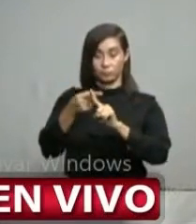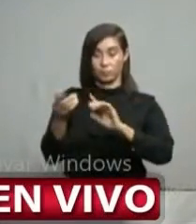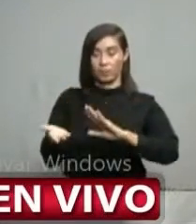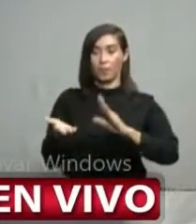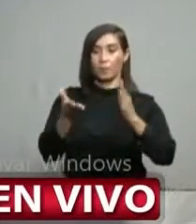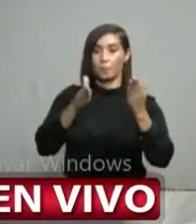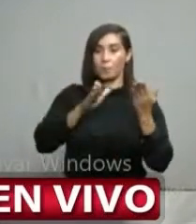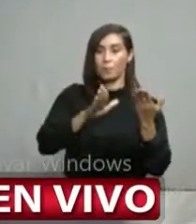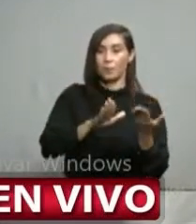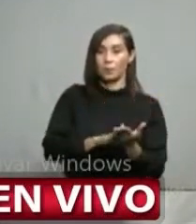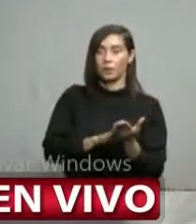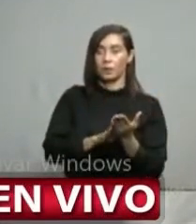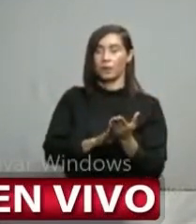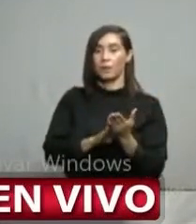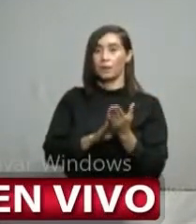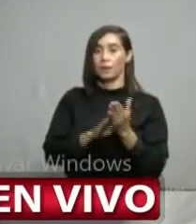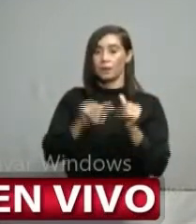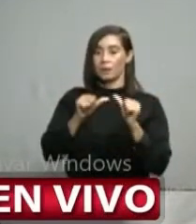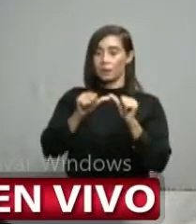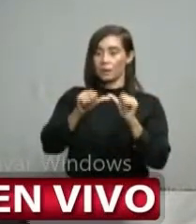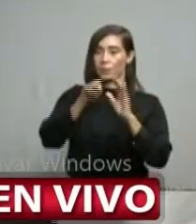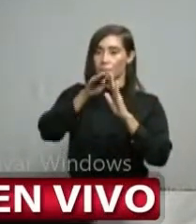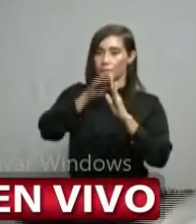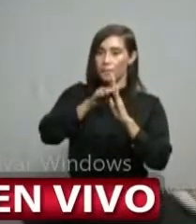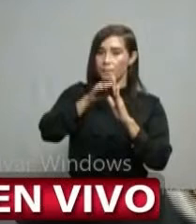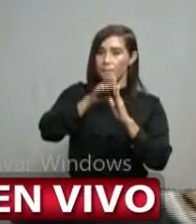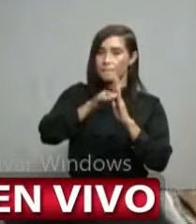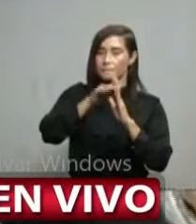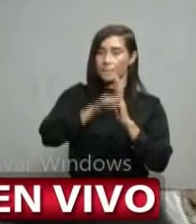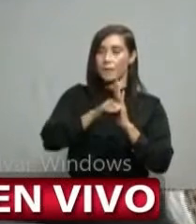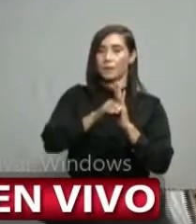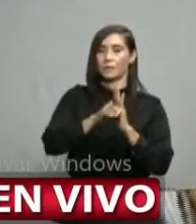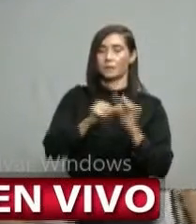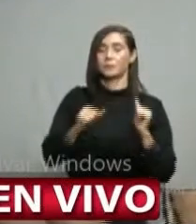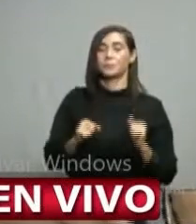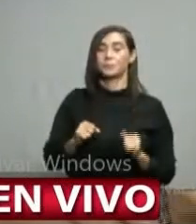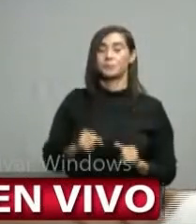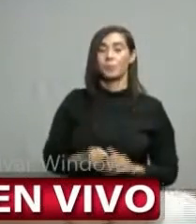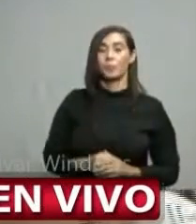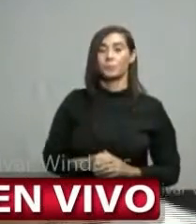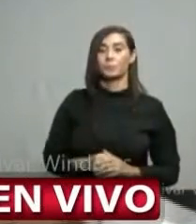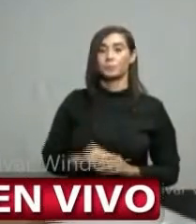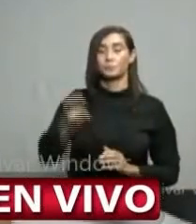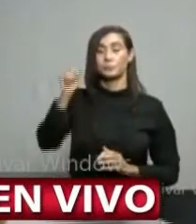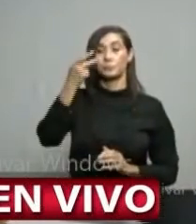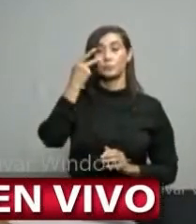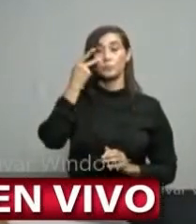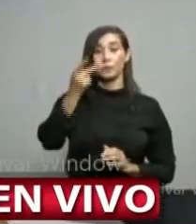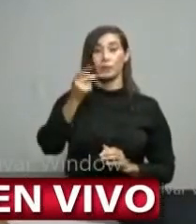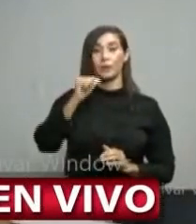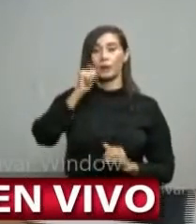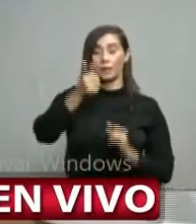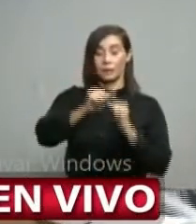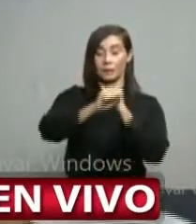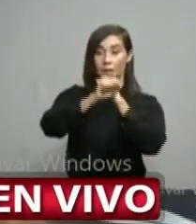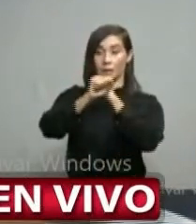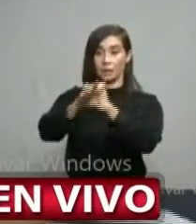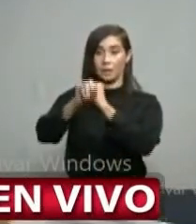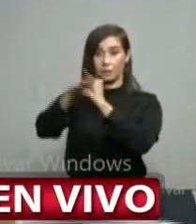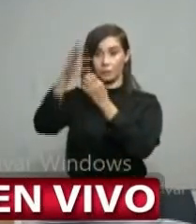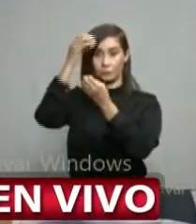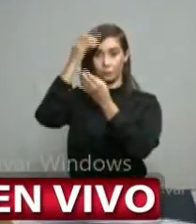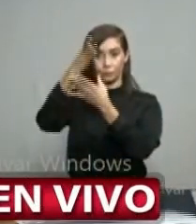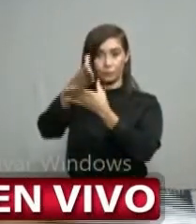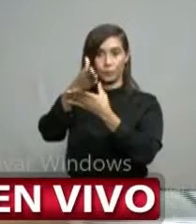ha ido progresivamente bajando y lo podemos mirar en los boletines si